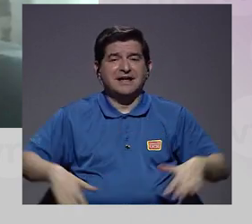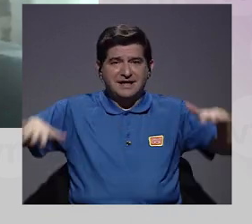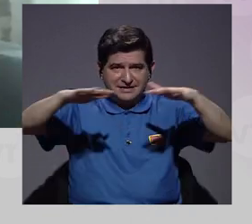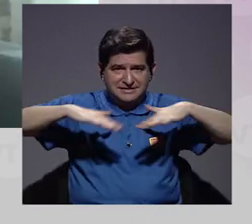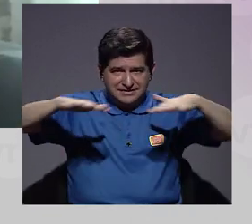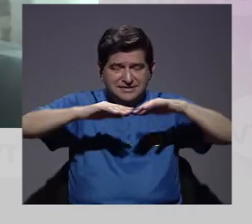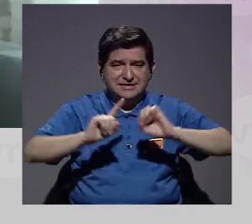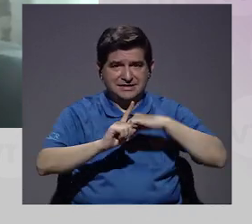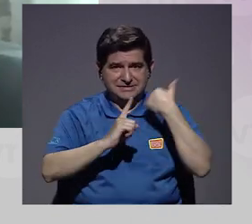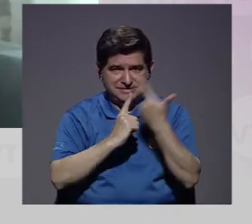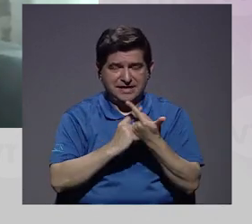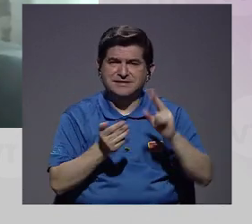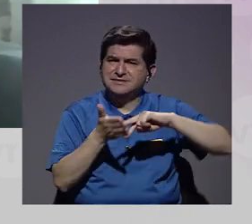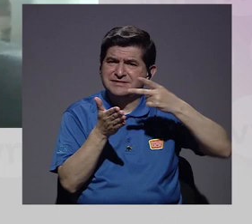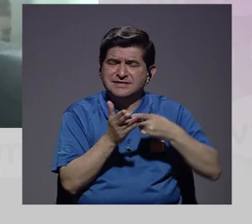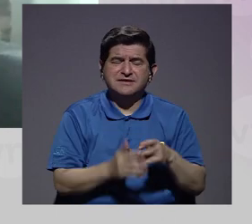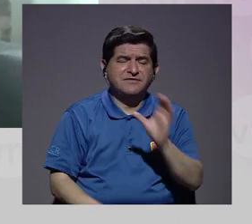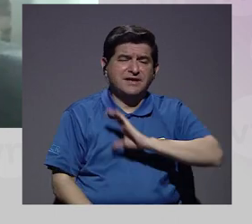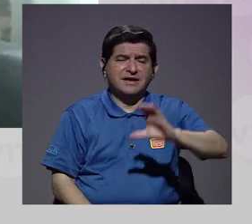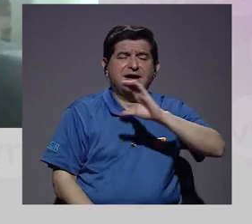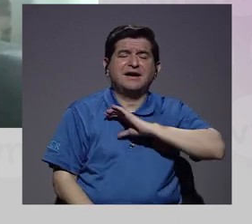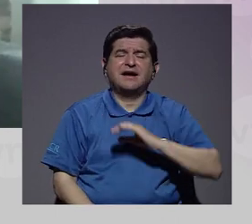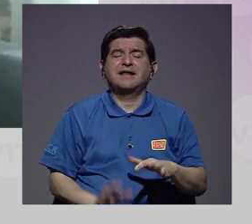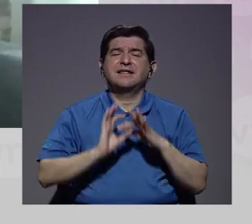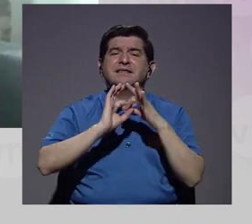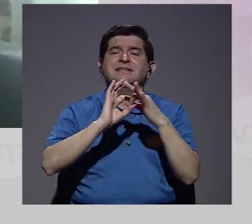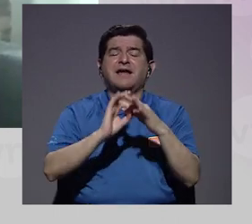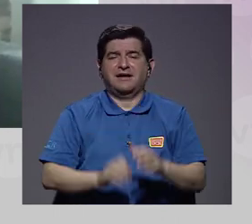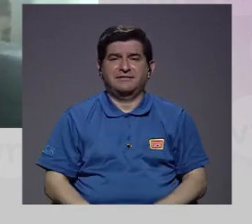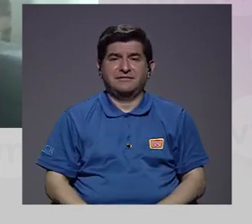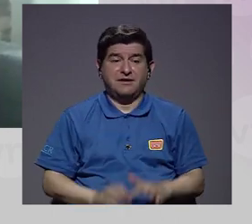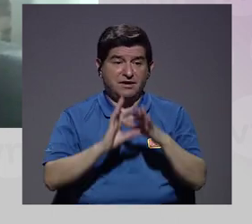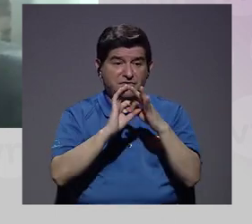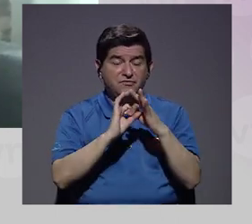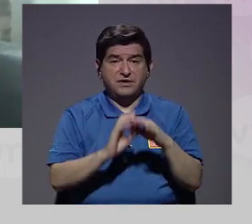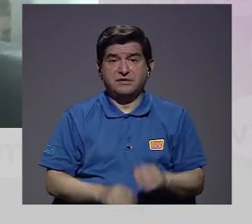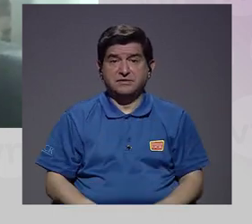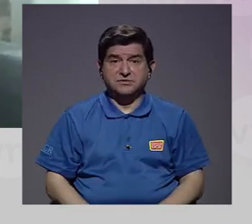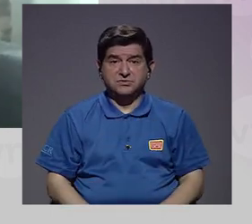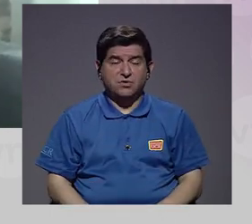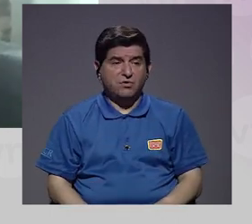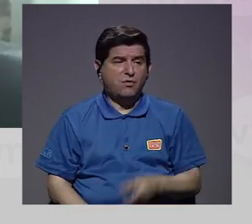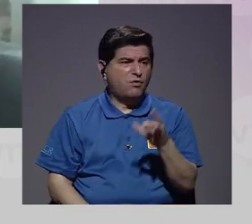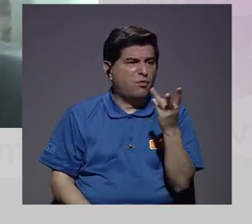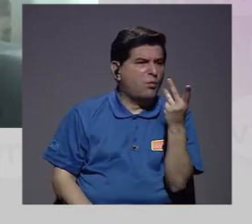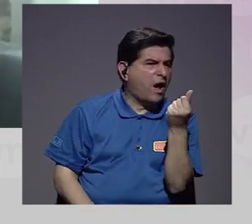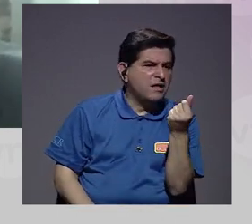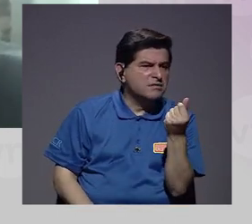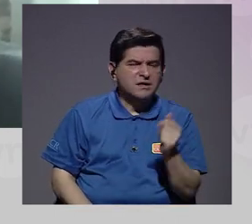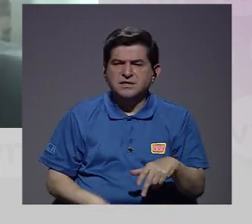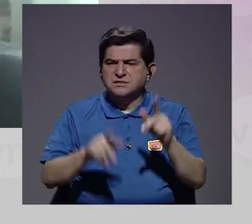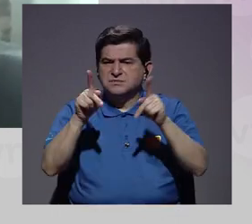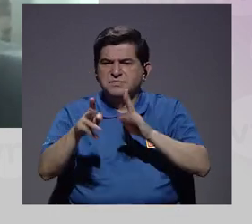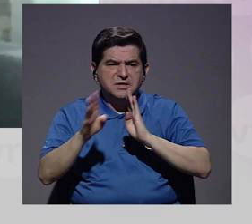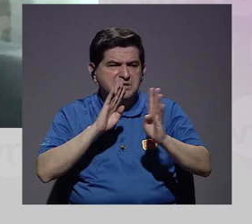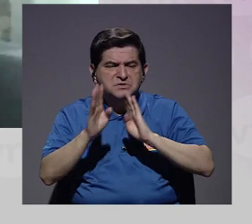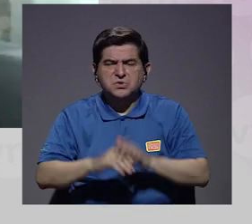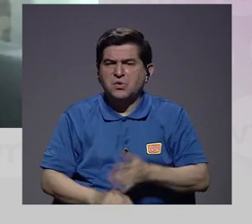también la distancia social. ¿Qué es la distancia social? Pues la calidad de relaciones, ¿verdad? Las relaciones tienen que ver con, bueno, con cuántas relaciones,